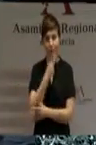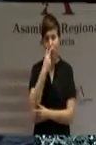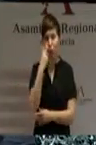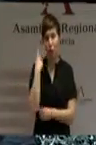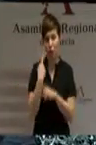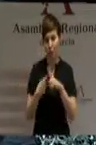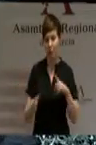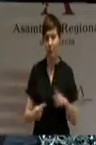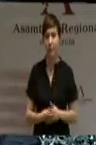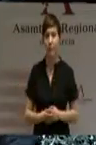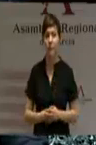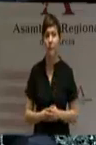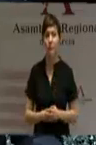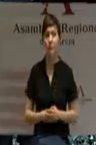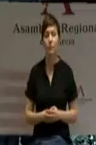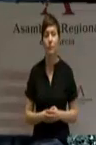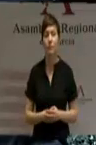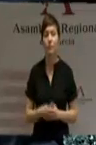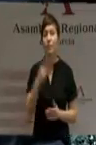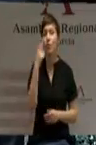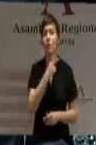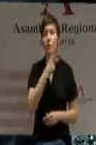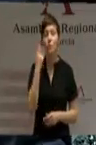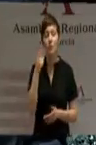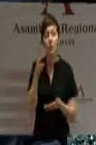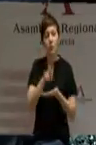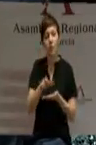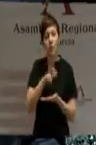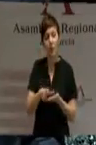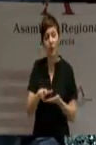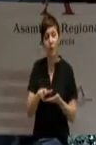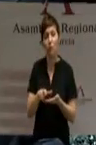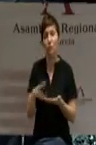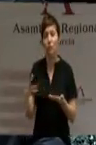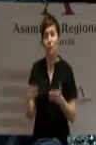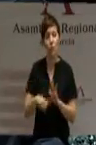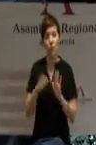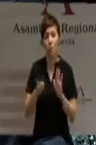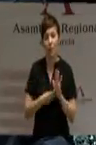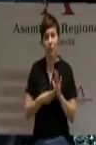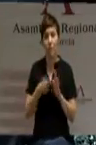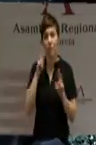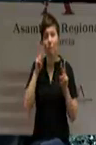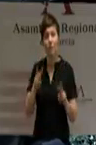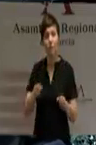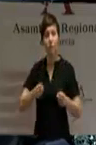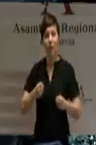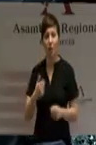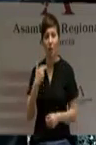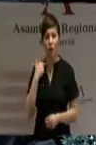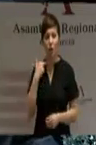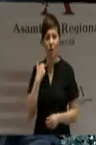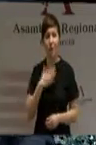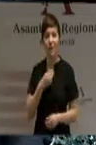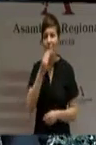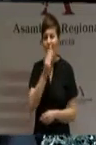Es más, el compromiso de toda la región y la fuerza de los lorquinos harán que Lorca sea aún